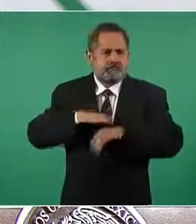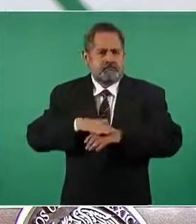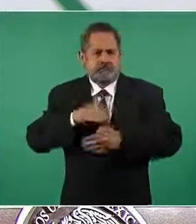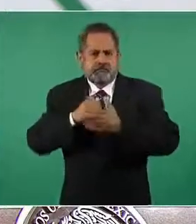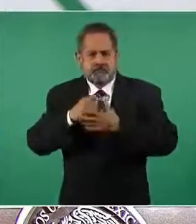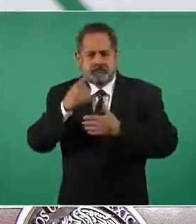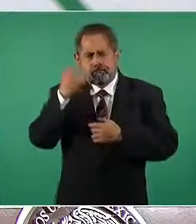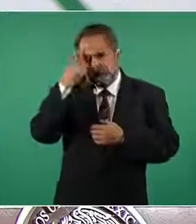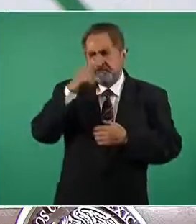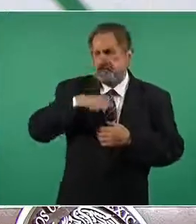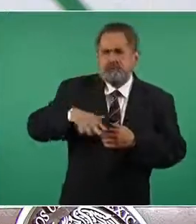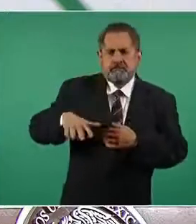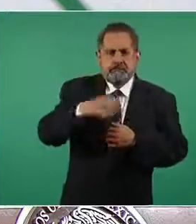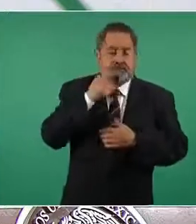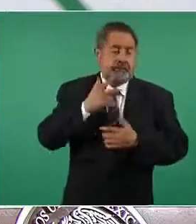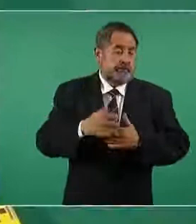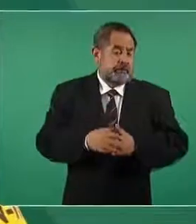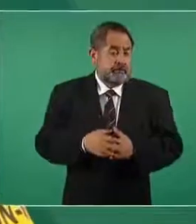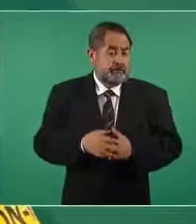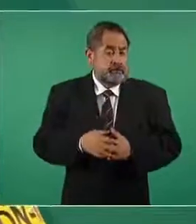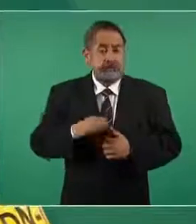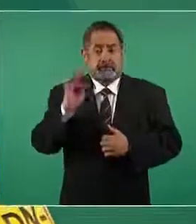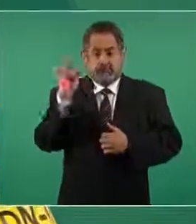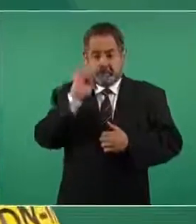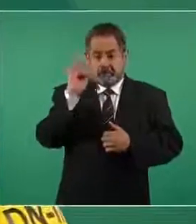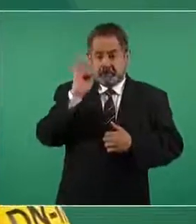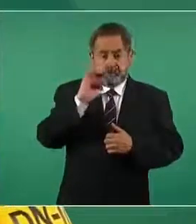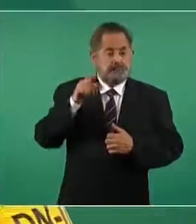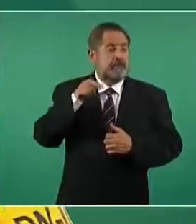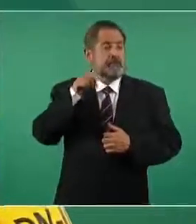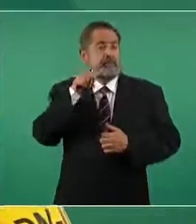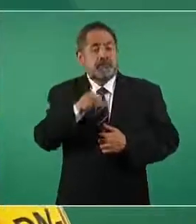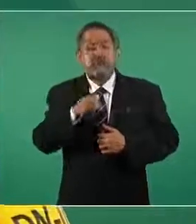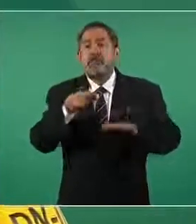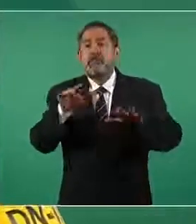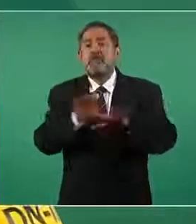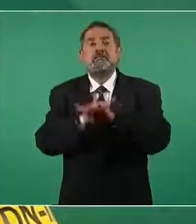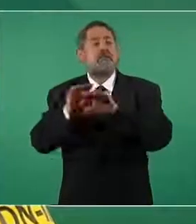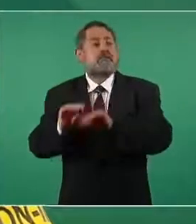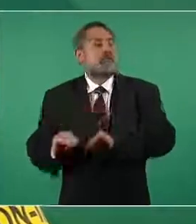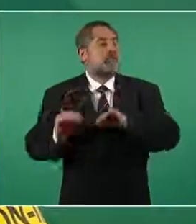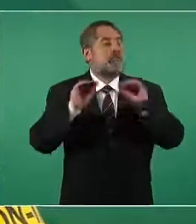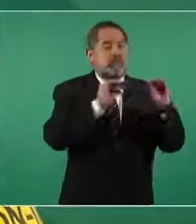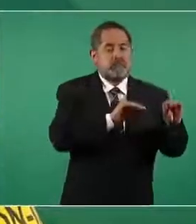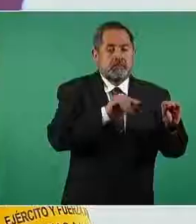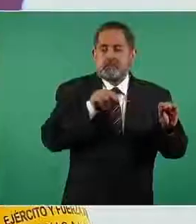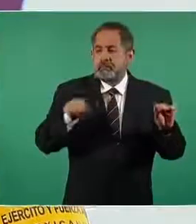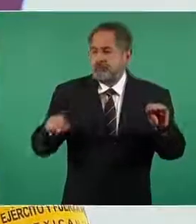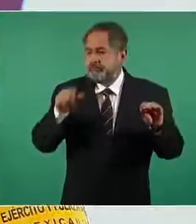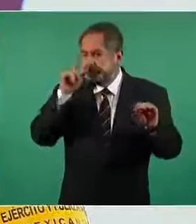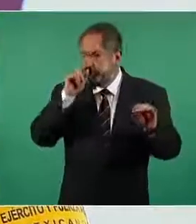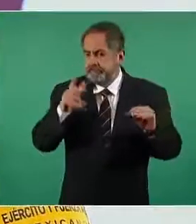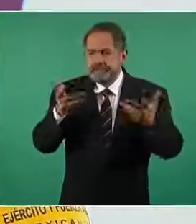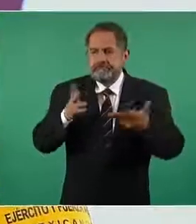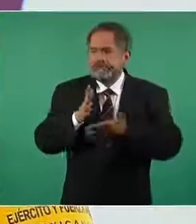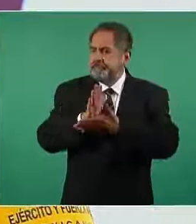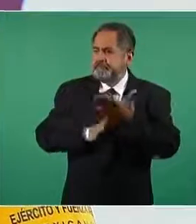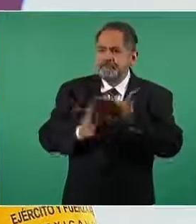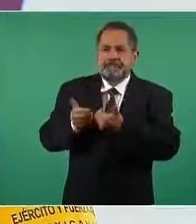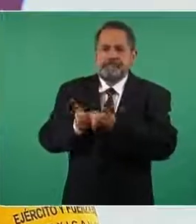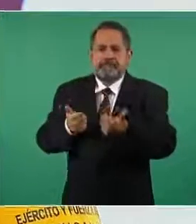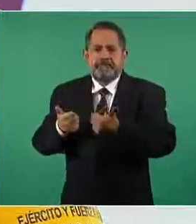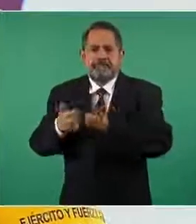contrariamente si esta base militar hubiera sido reubicada sus organismos habrían sido divididos